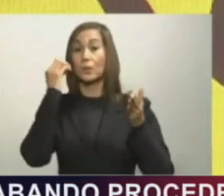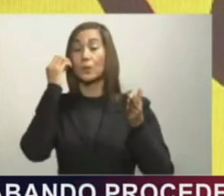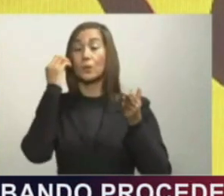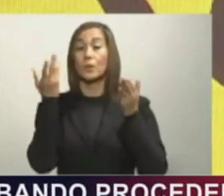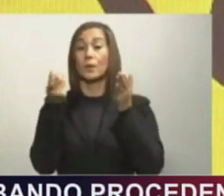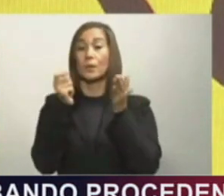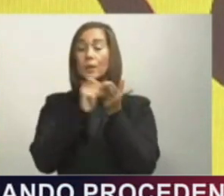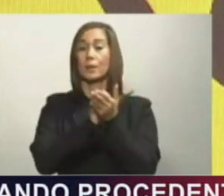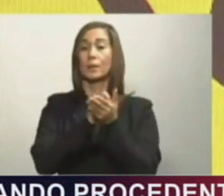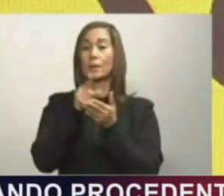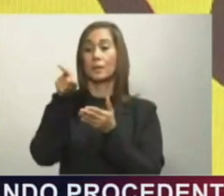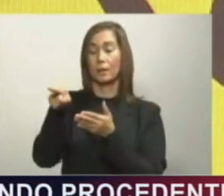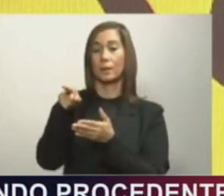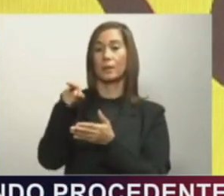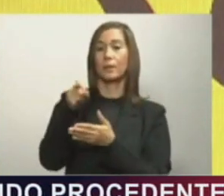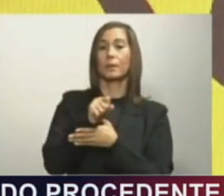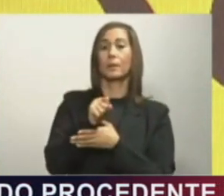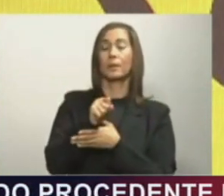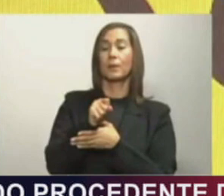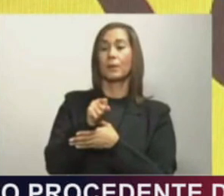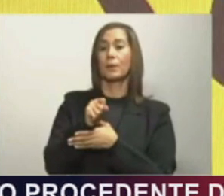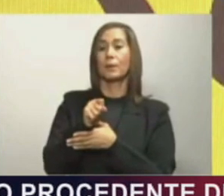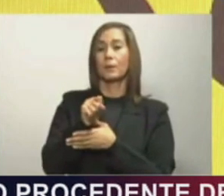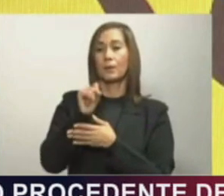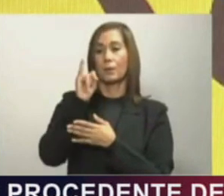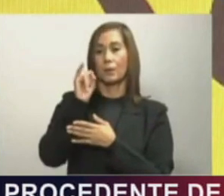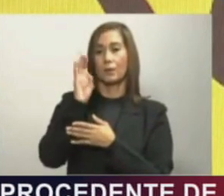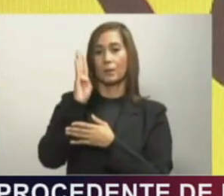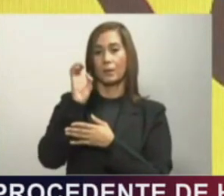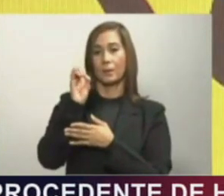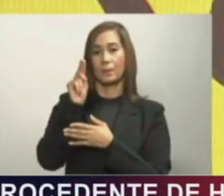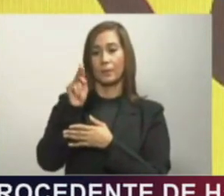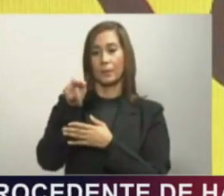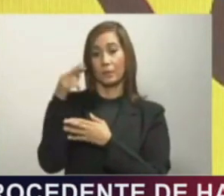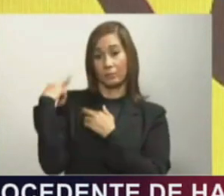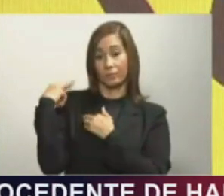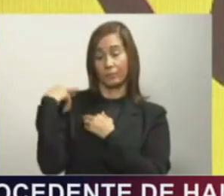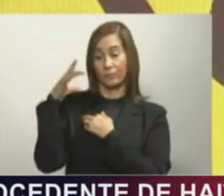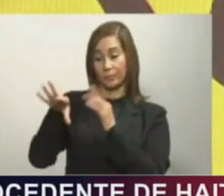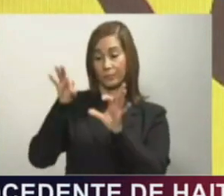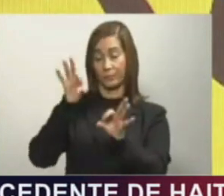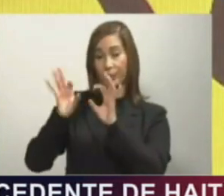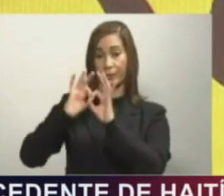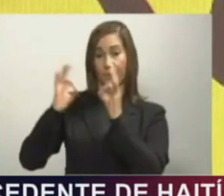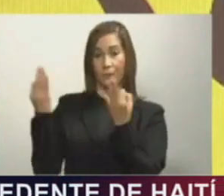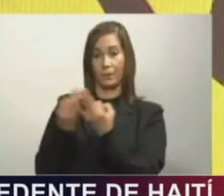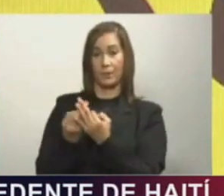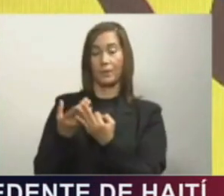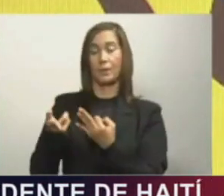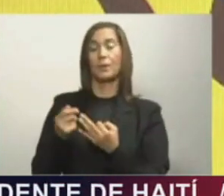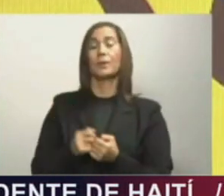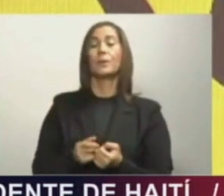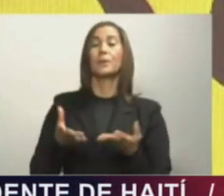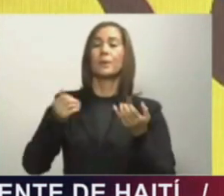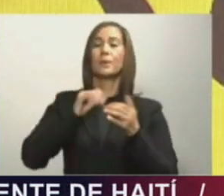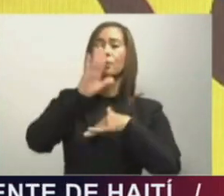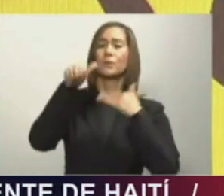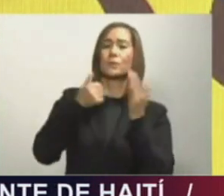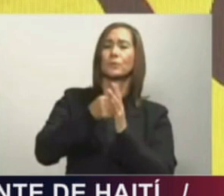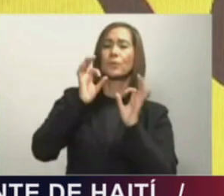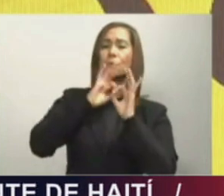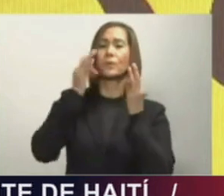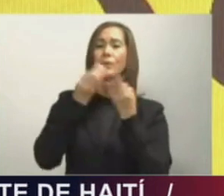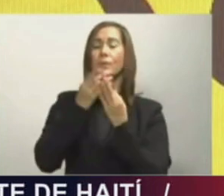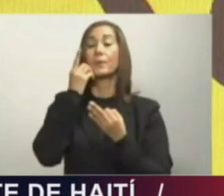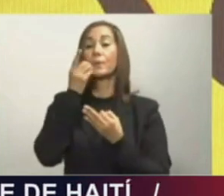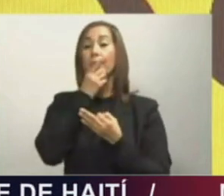cargo del Sistema Único de Beneficiarios, SIUBEN. Porque queremos que cada familia dominicana se sienta